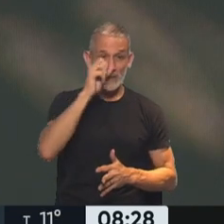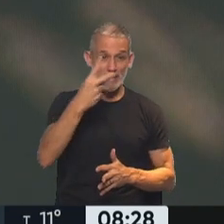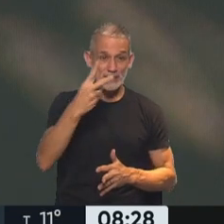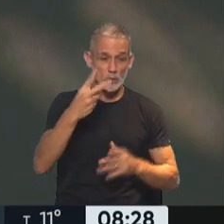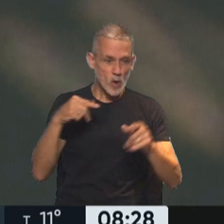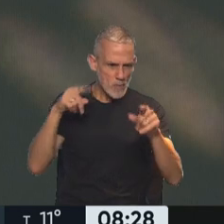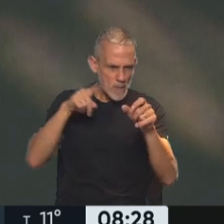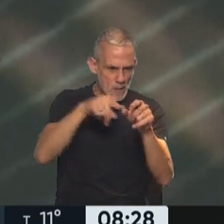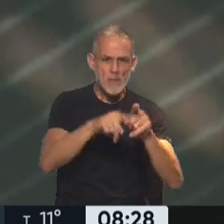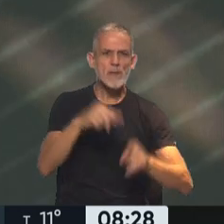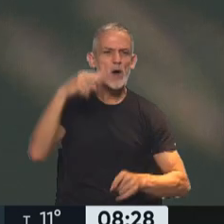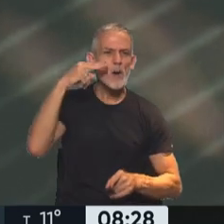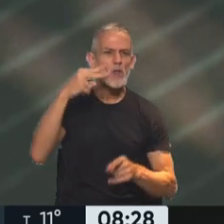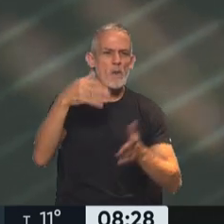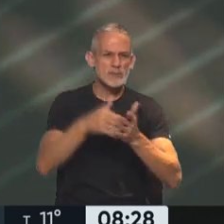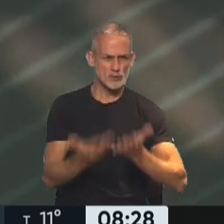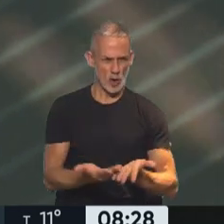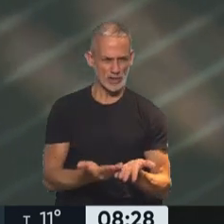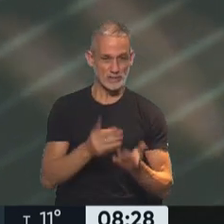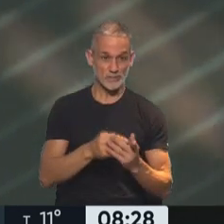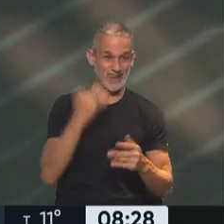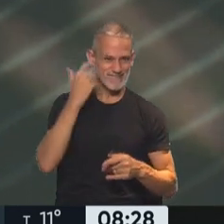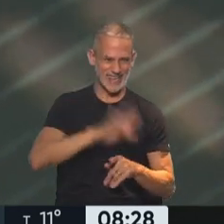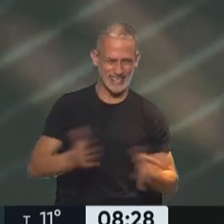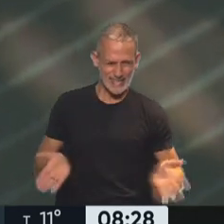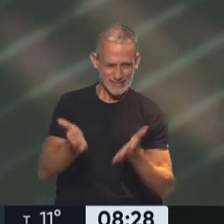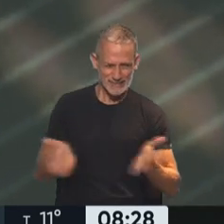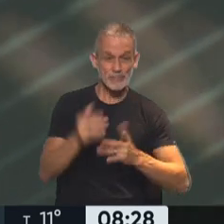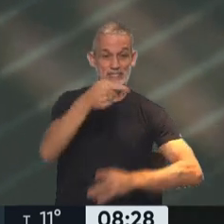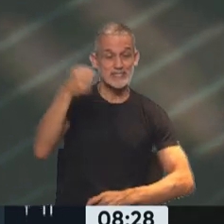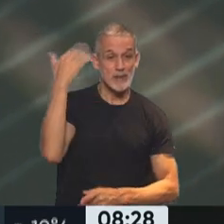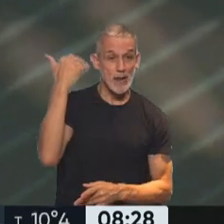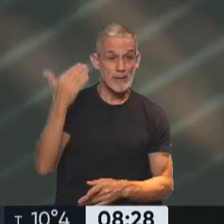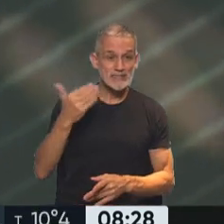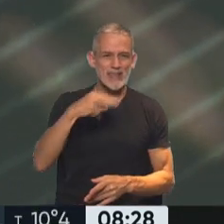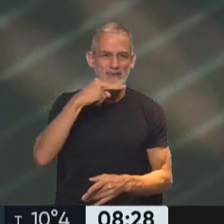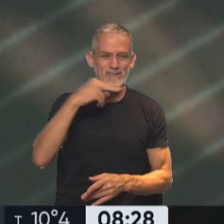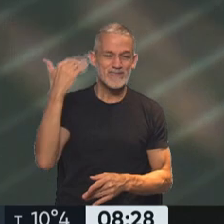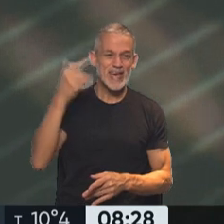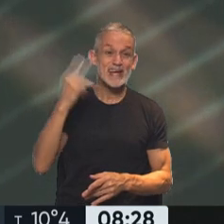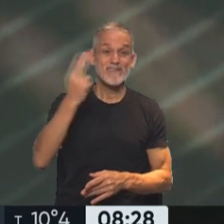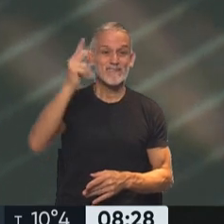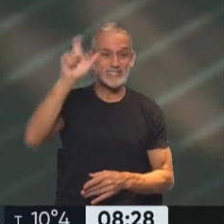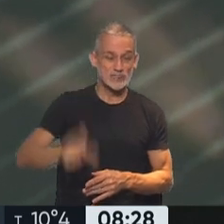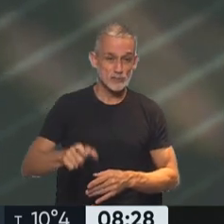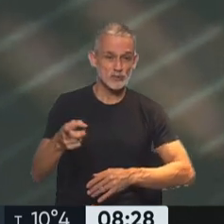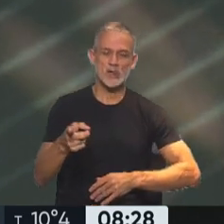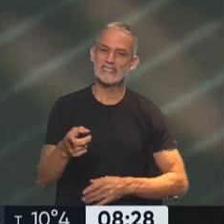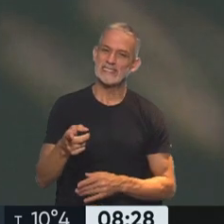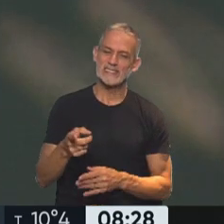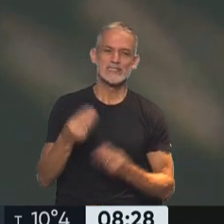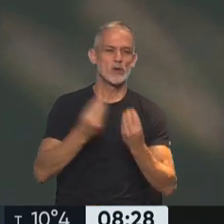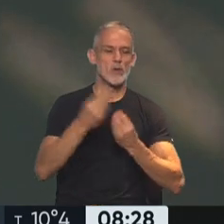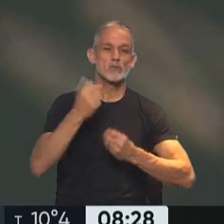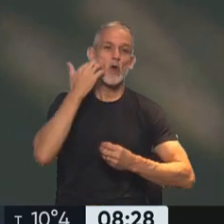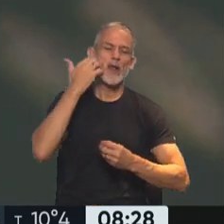de 2 millones de seguidores, impulsado por su nieta. Y la semana pasada, el viernes, cuando falleció realmente un montón de